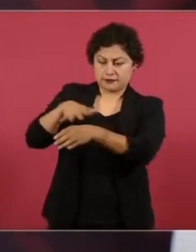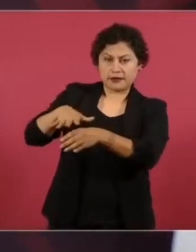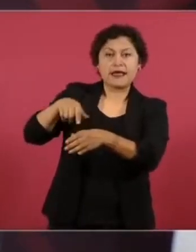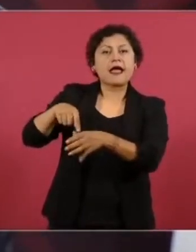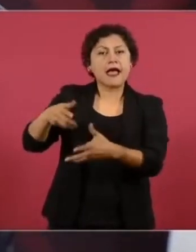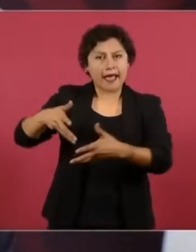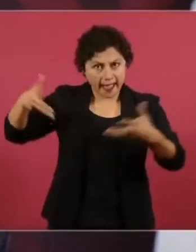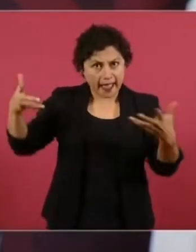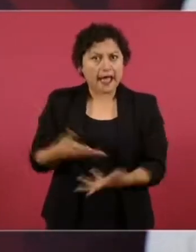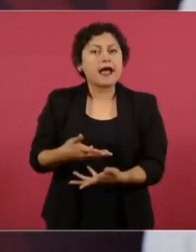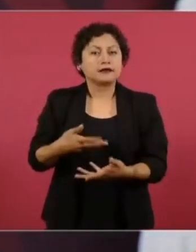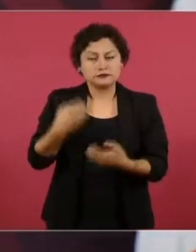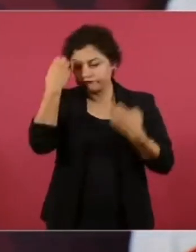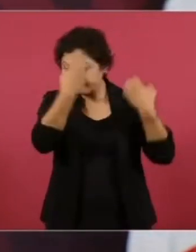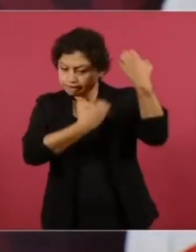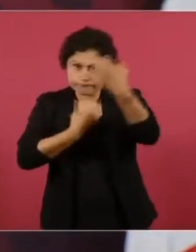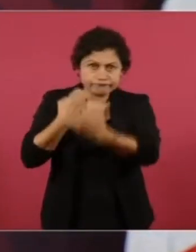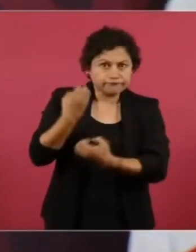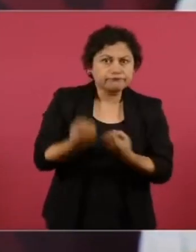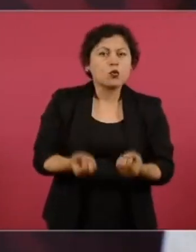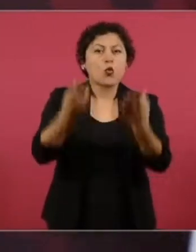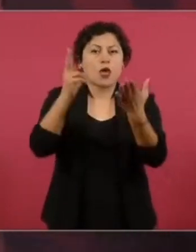hacer estos avalúos.